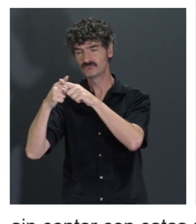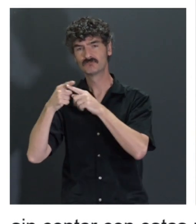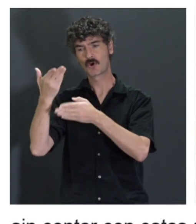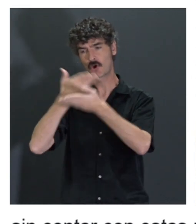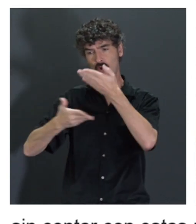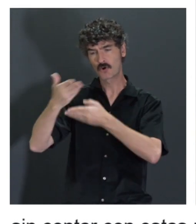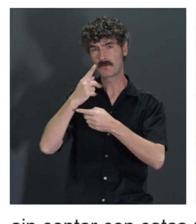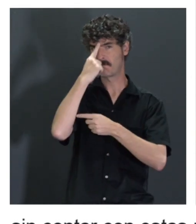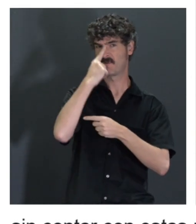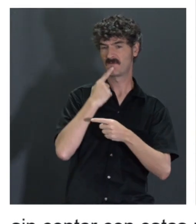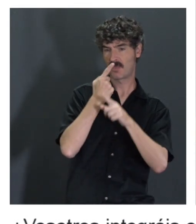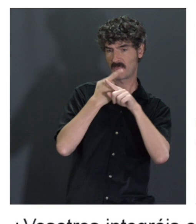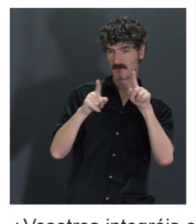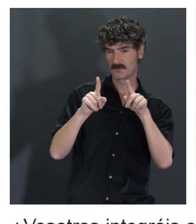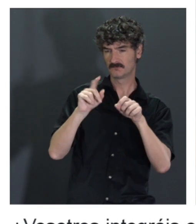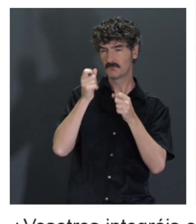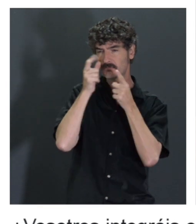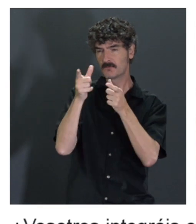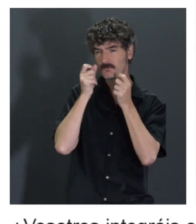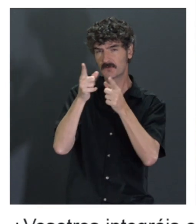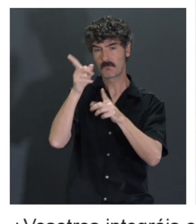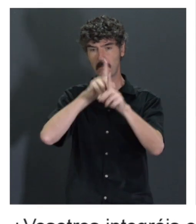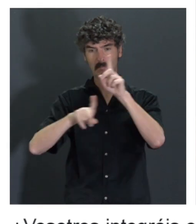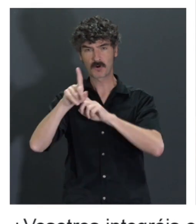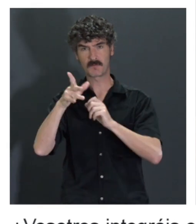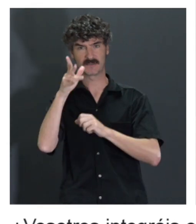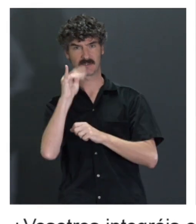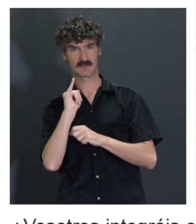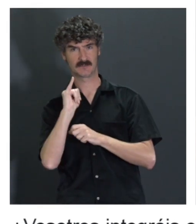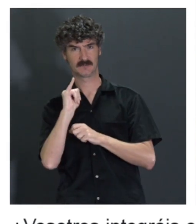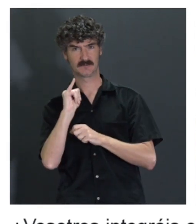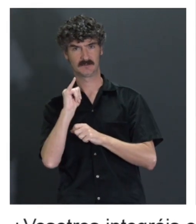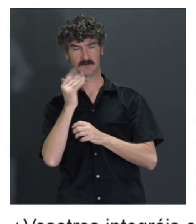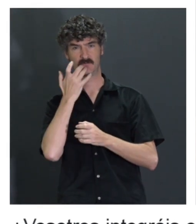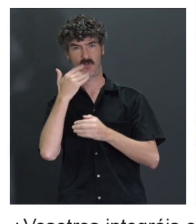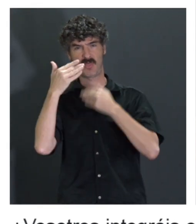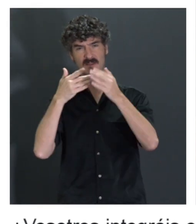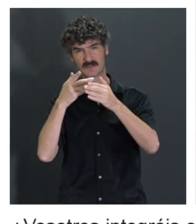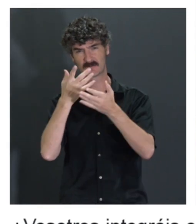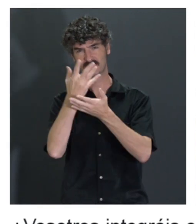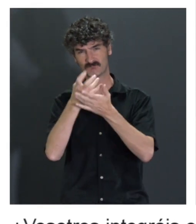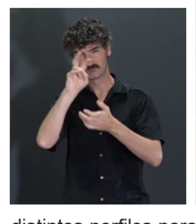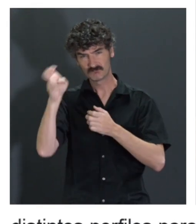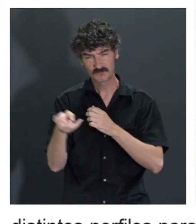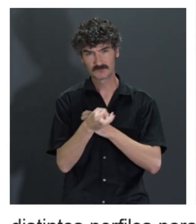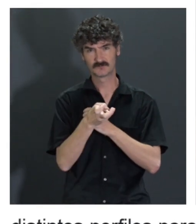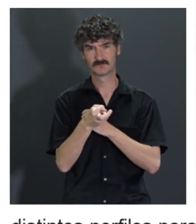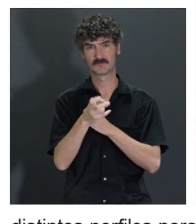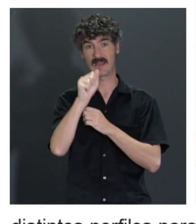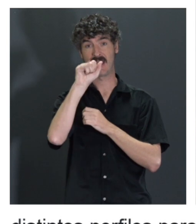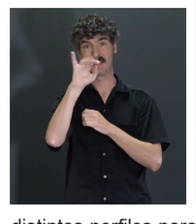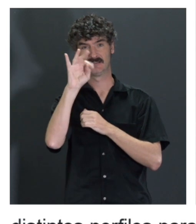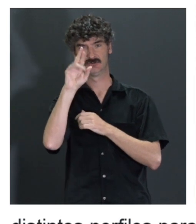para precisamente detectar esos problemas que tienen muchos de los desarrollos, Aitor? Bueno,